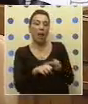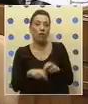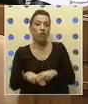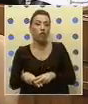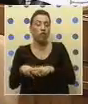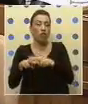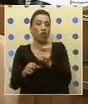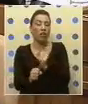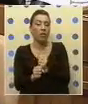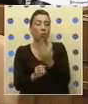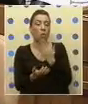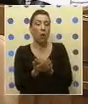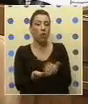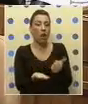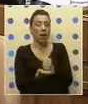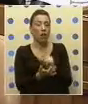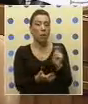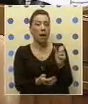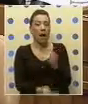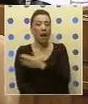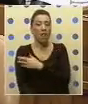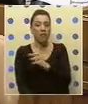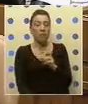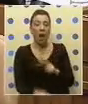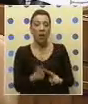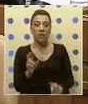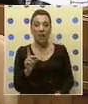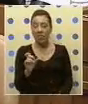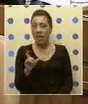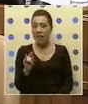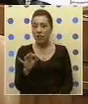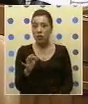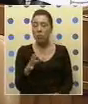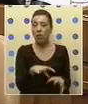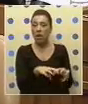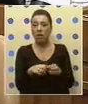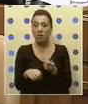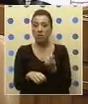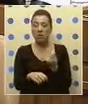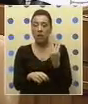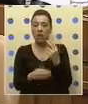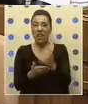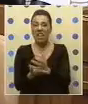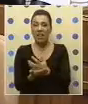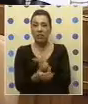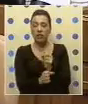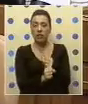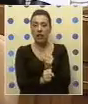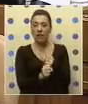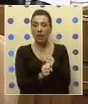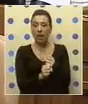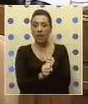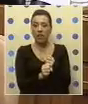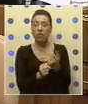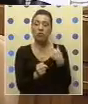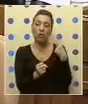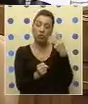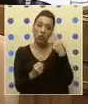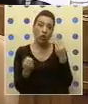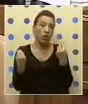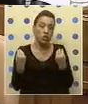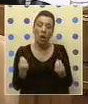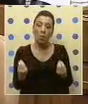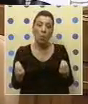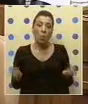Cuando un alcalde no paga las cotizaciones comete un delito. Se apropia los ingresos de los trabajadores. Así que a me parece muy bien.